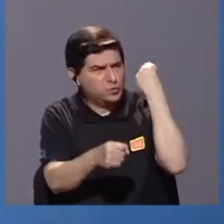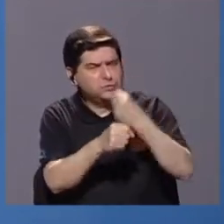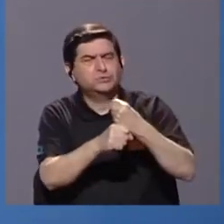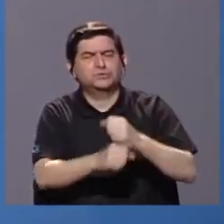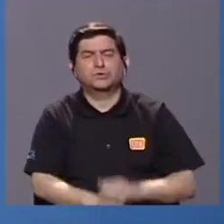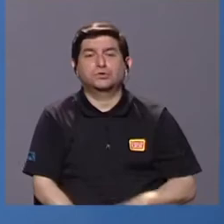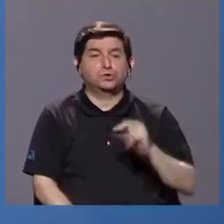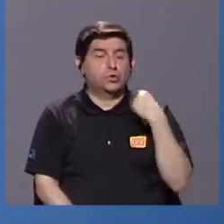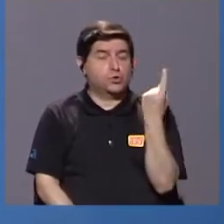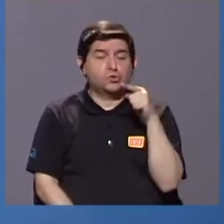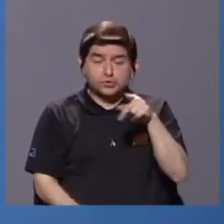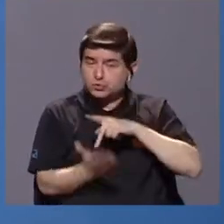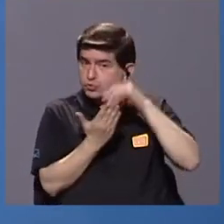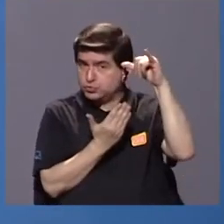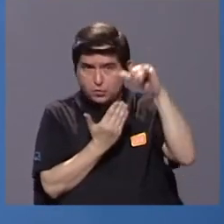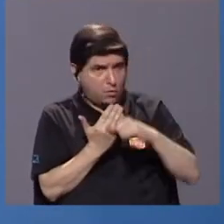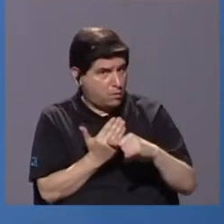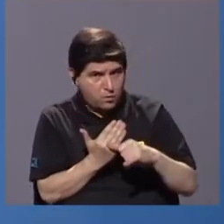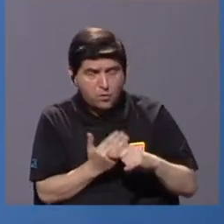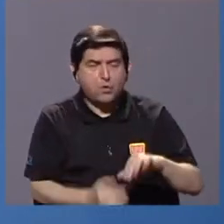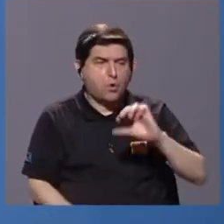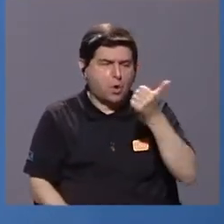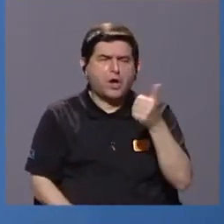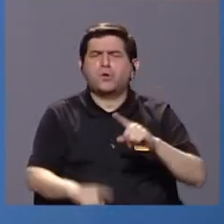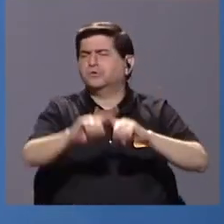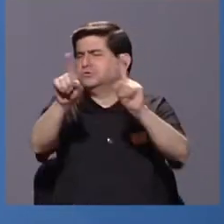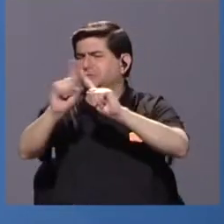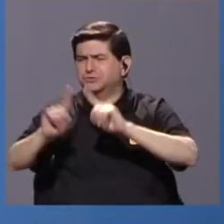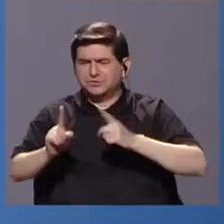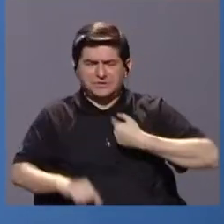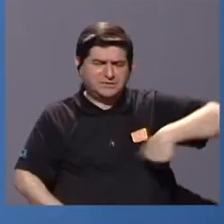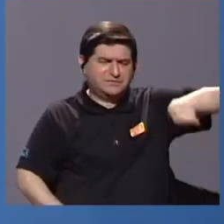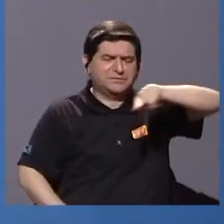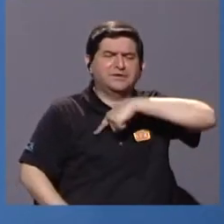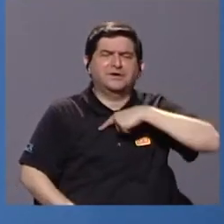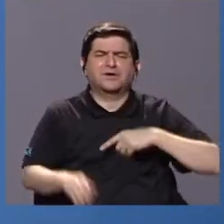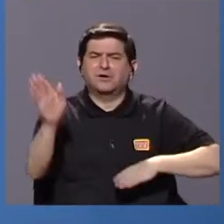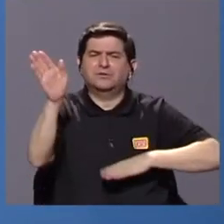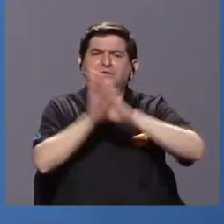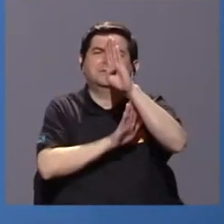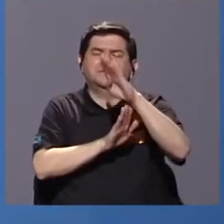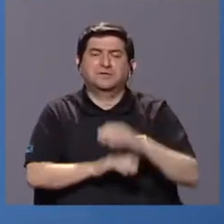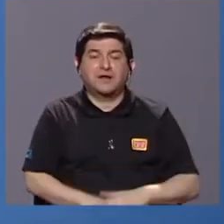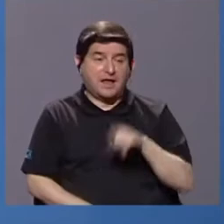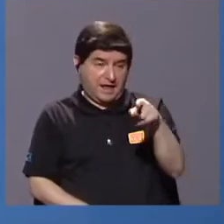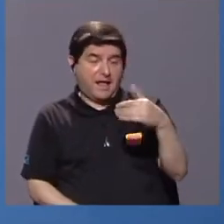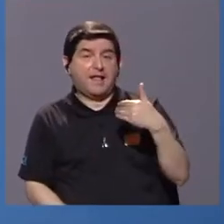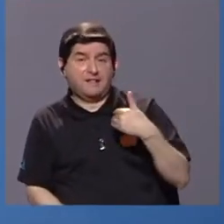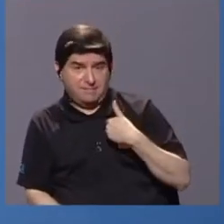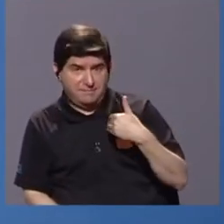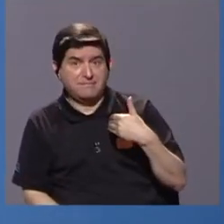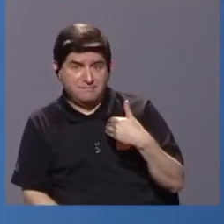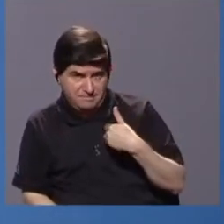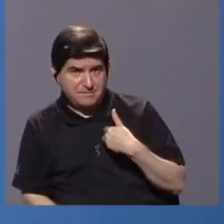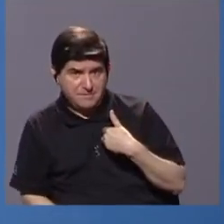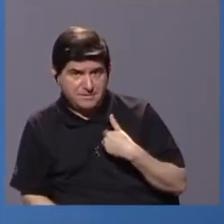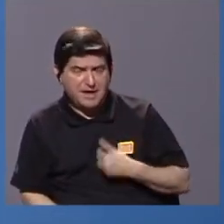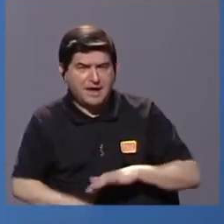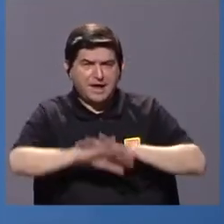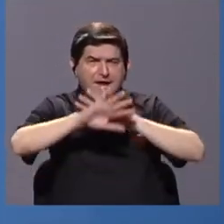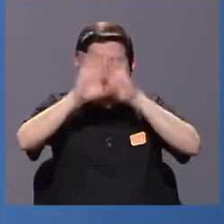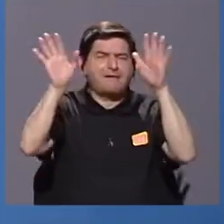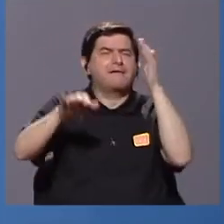¿verdad? No solo en este proyecto, sino en otros muchos que hemos ido desarrollando, ¿verdad? Freddy tiene una clara